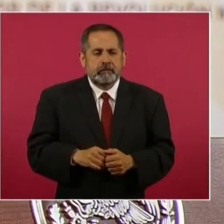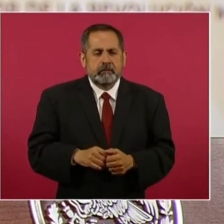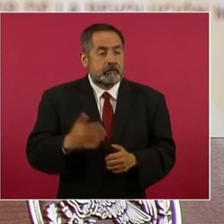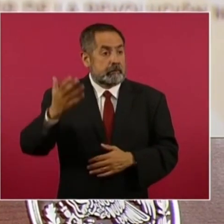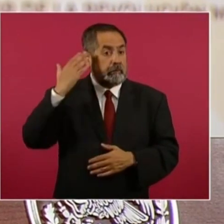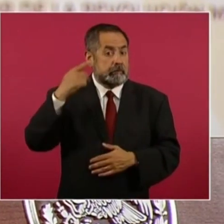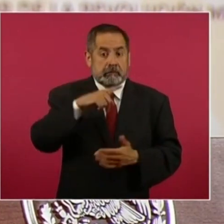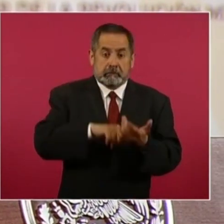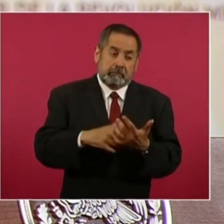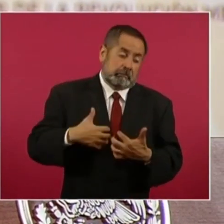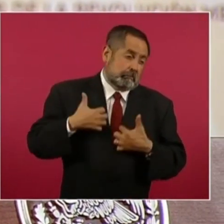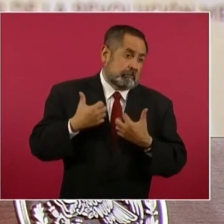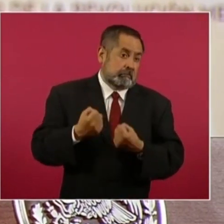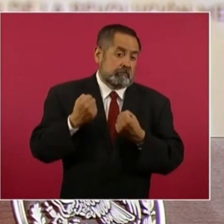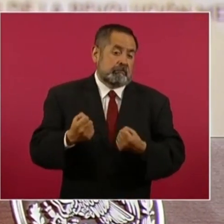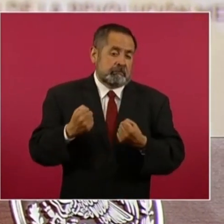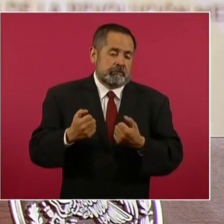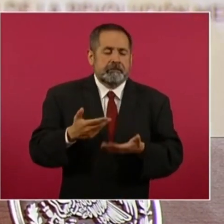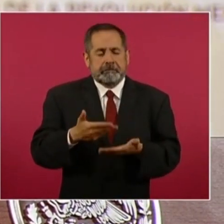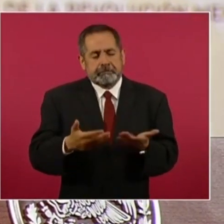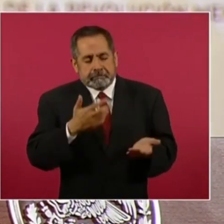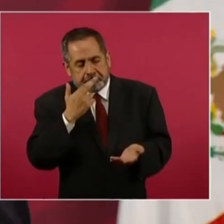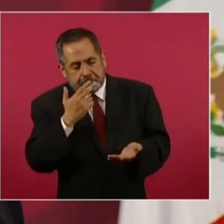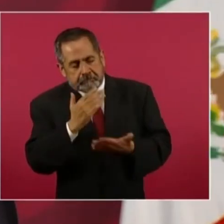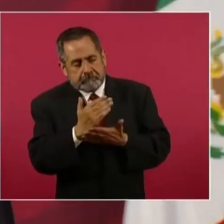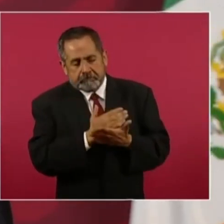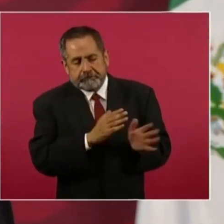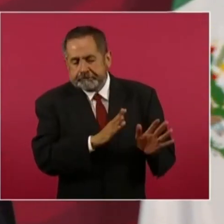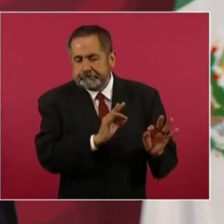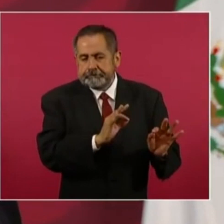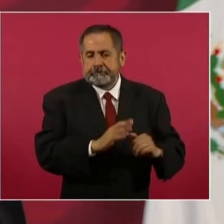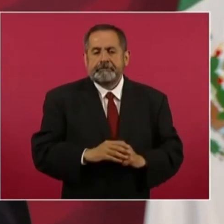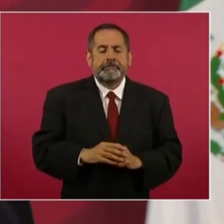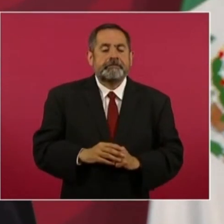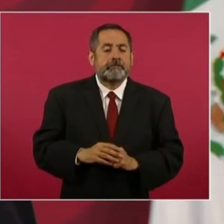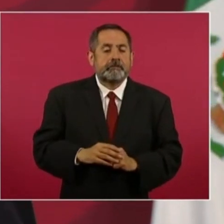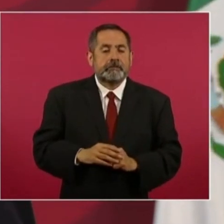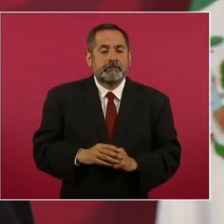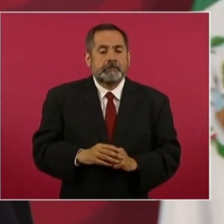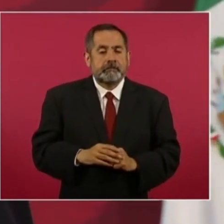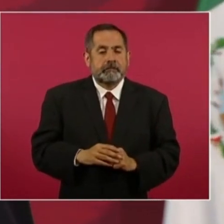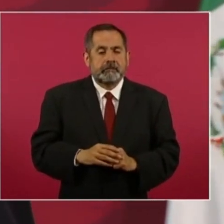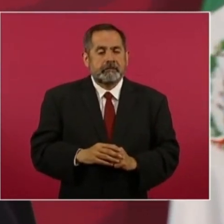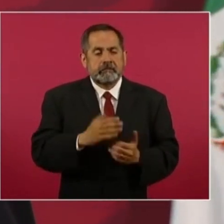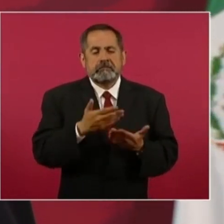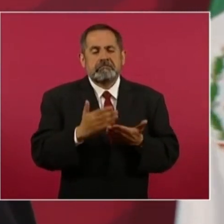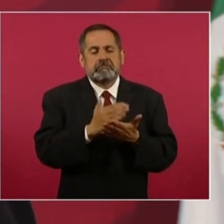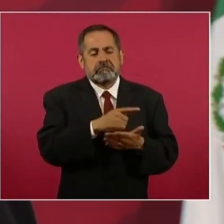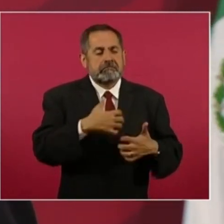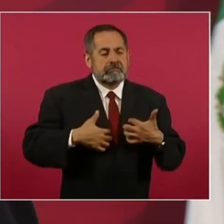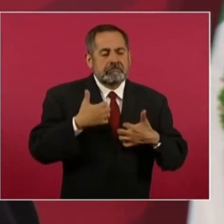antes se ponían coléricos, ahora ya no tanto.